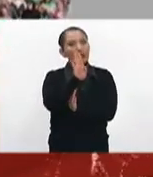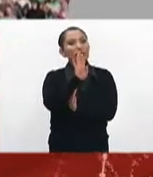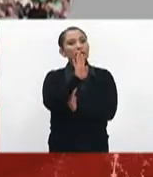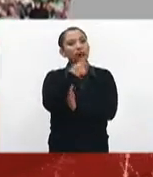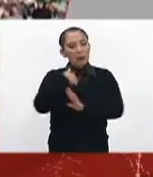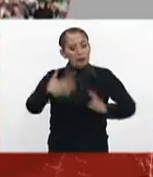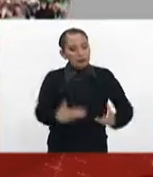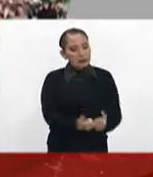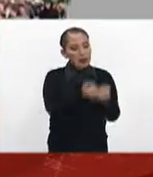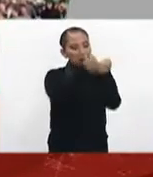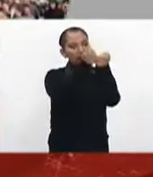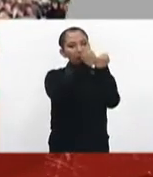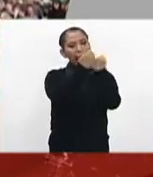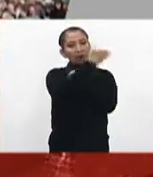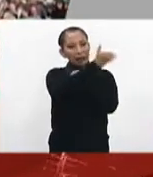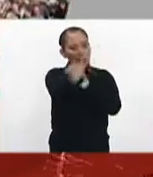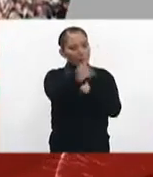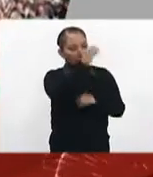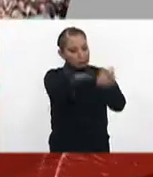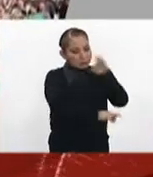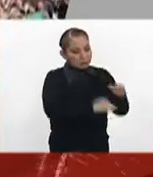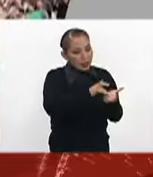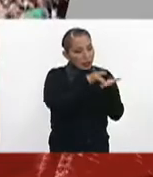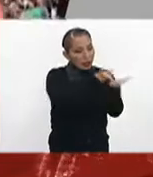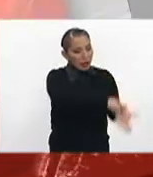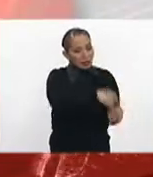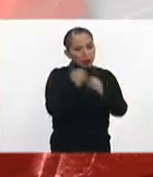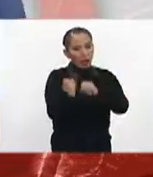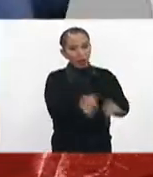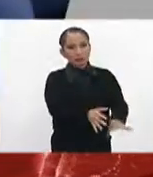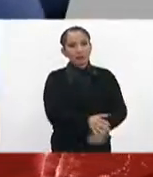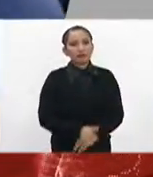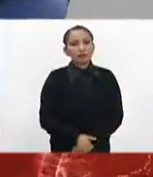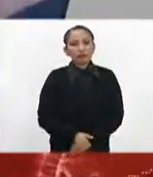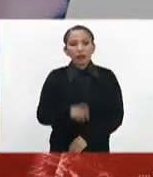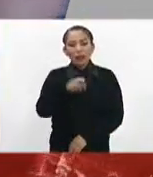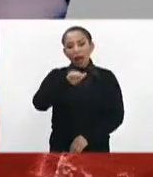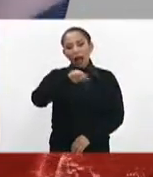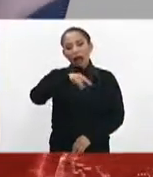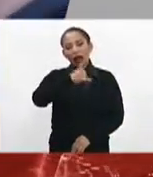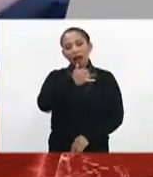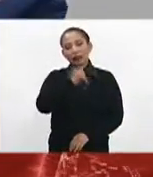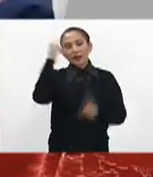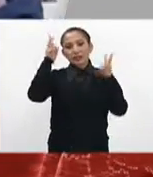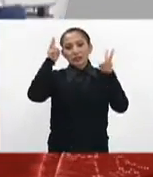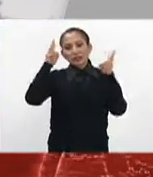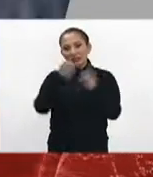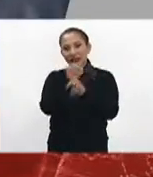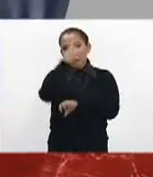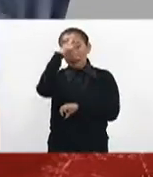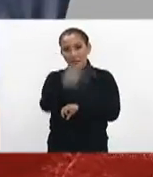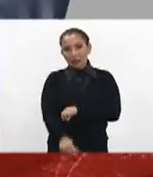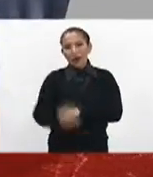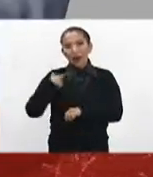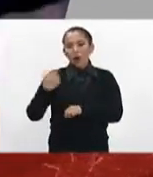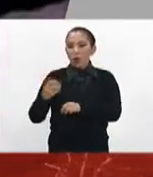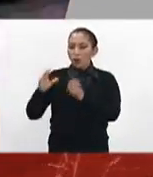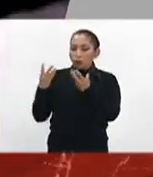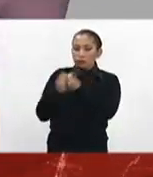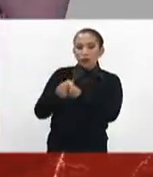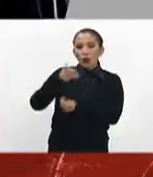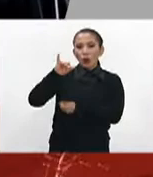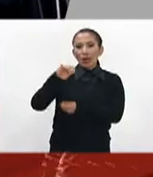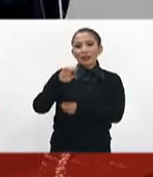reactivar la economía del país! Ricardo Anaya visitó el Estado de México con Juan Cepeda.